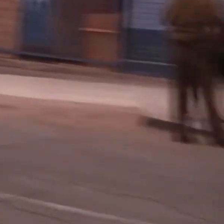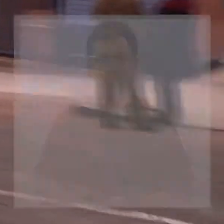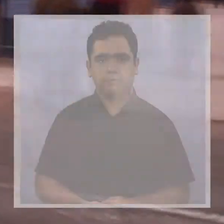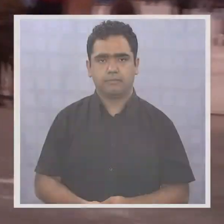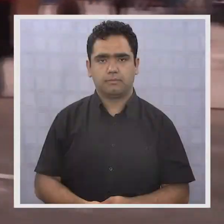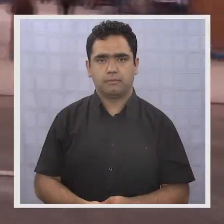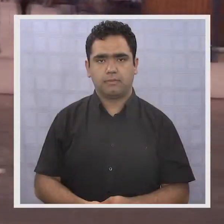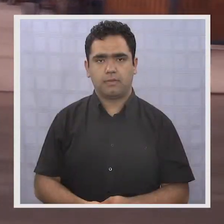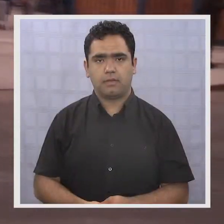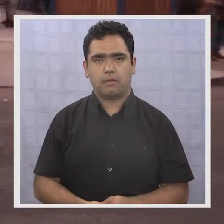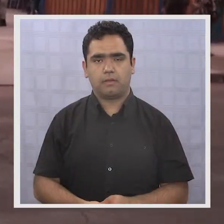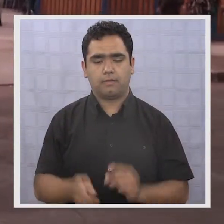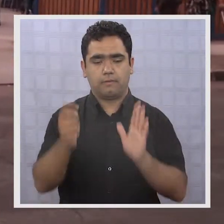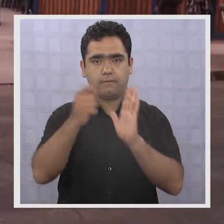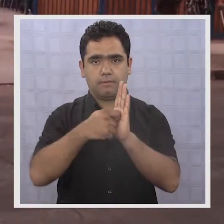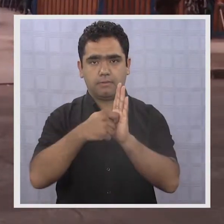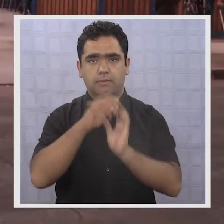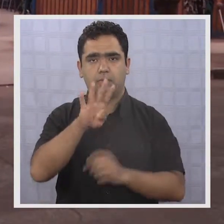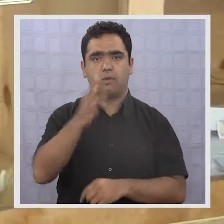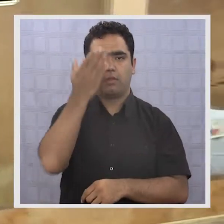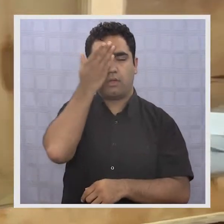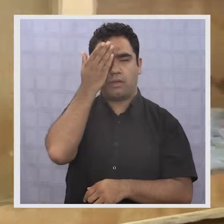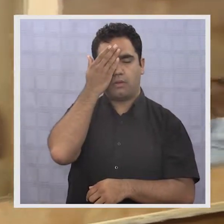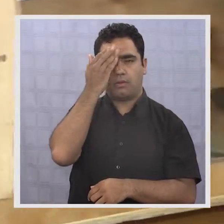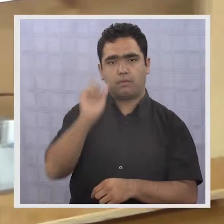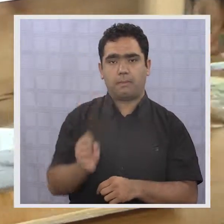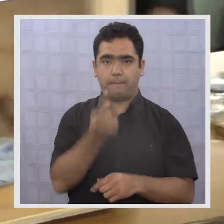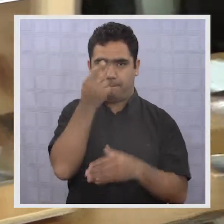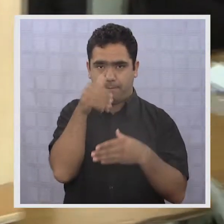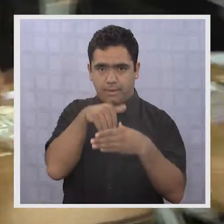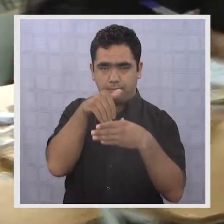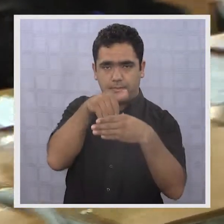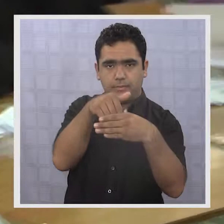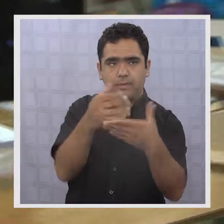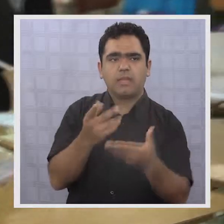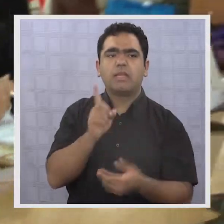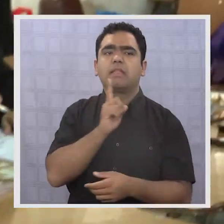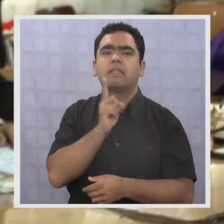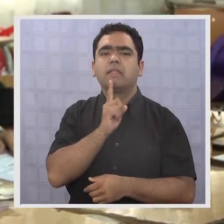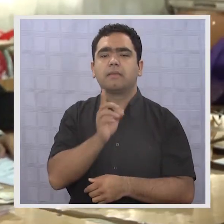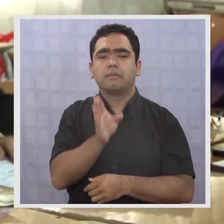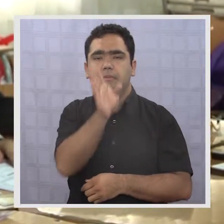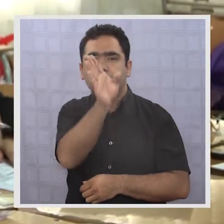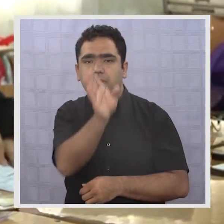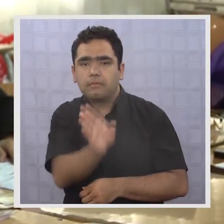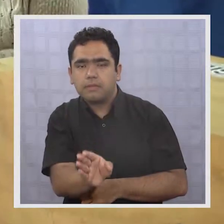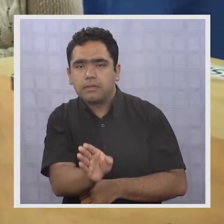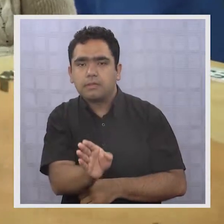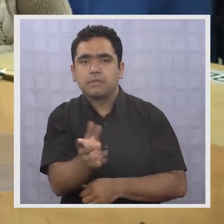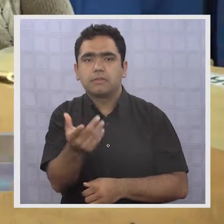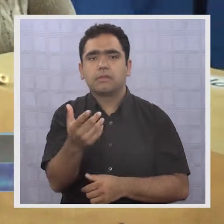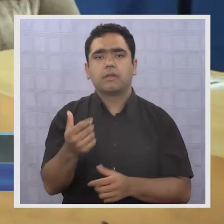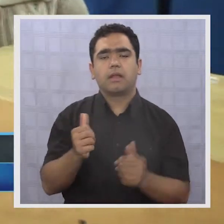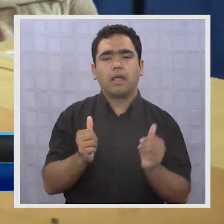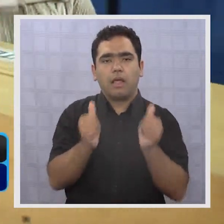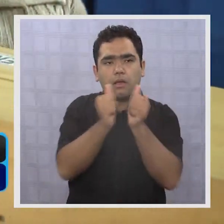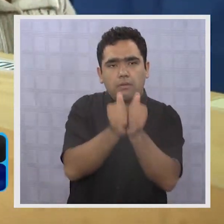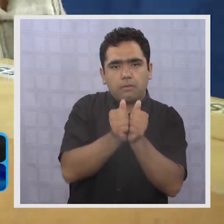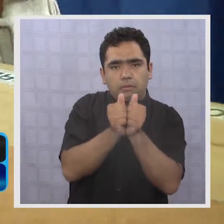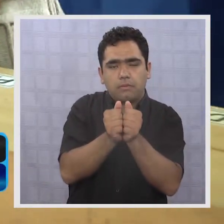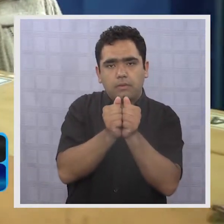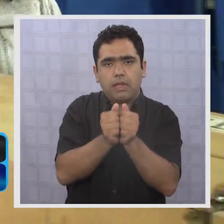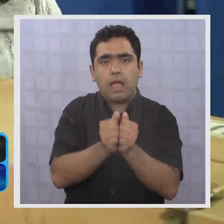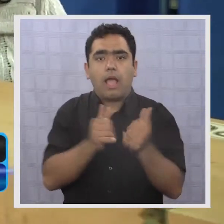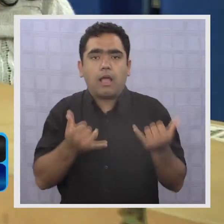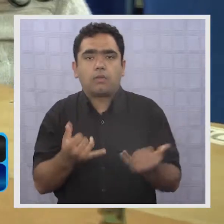Para el 4 de agosto quedaron fijadas las primarias que determinarán quién será el candidato que acompañará en la elección parlamentaria de noviembre